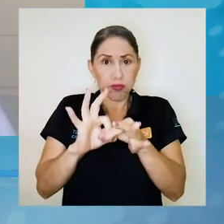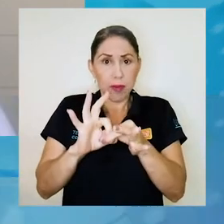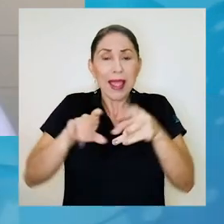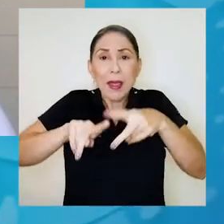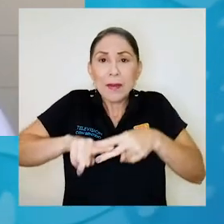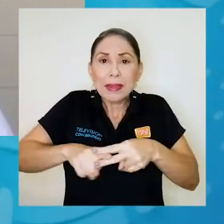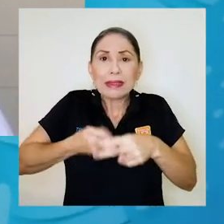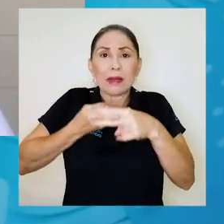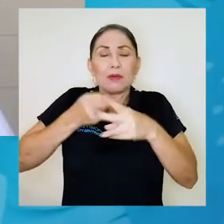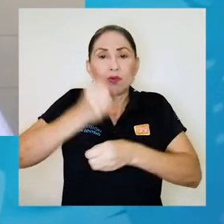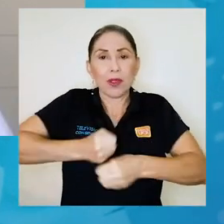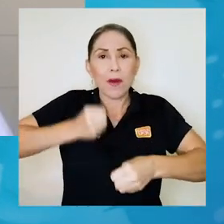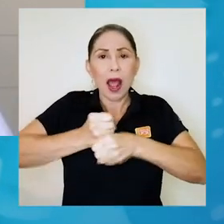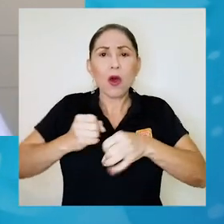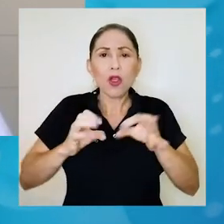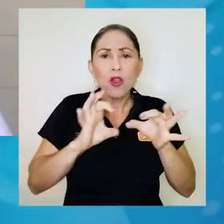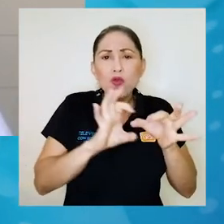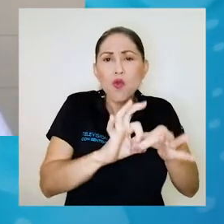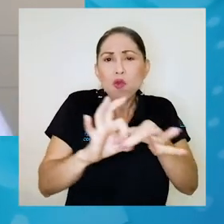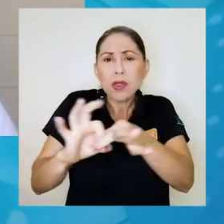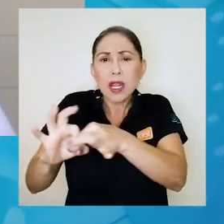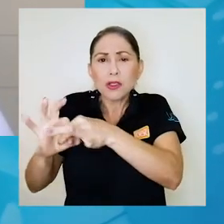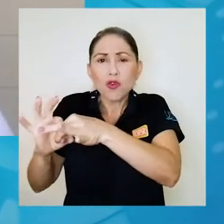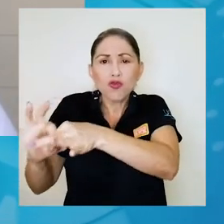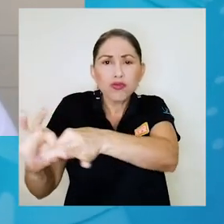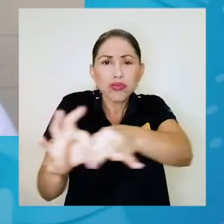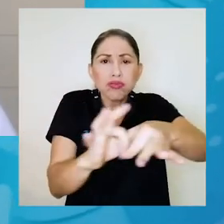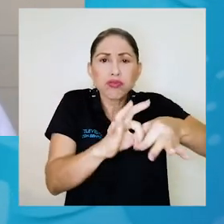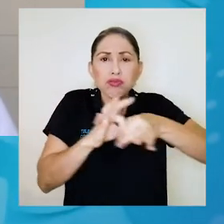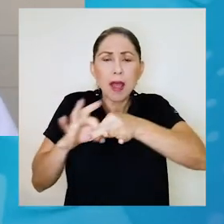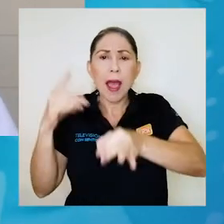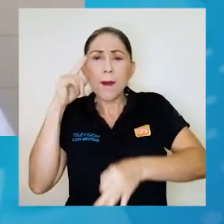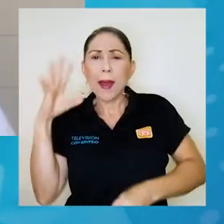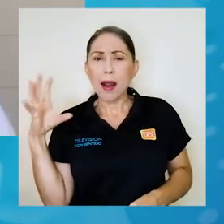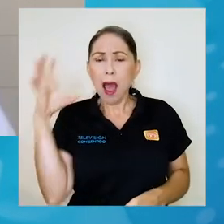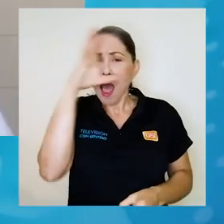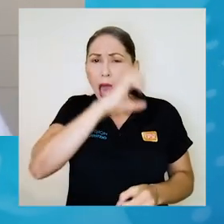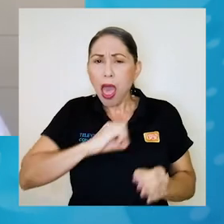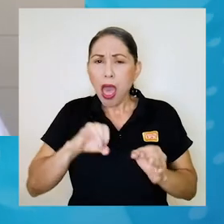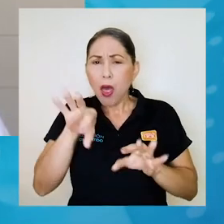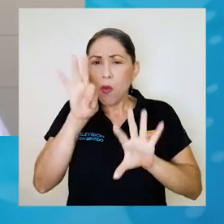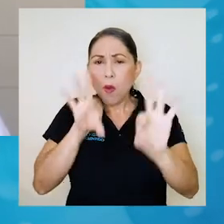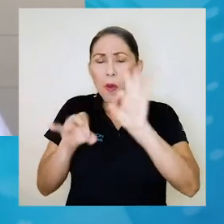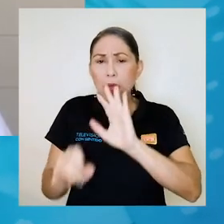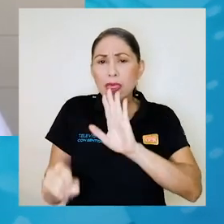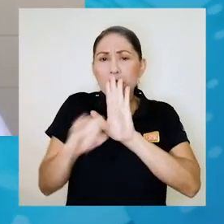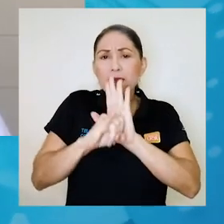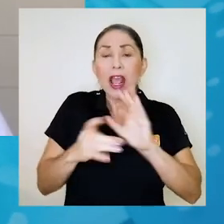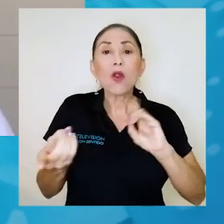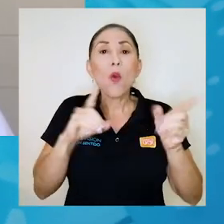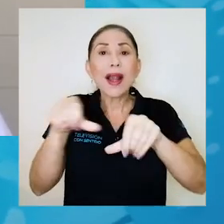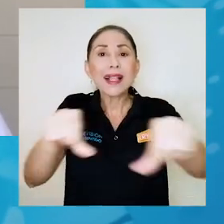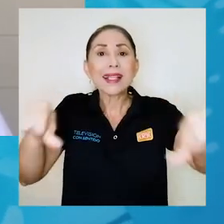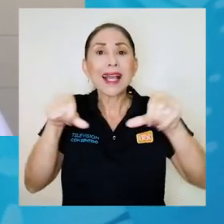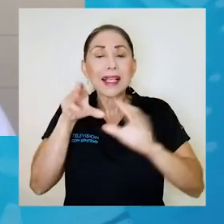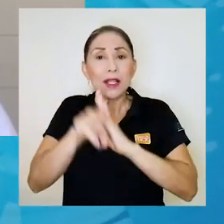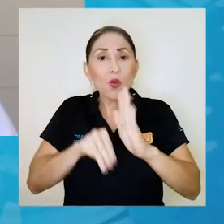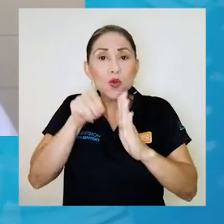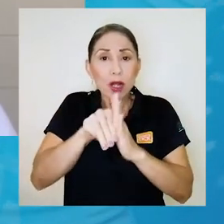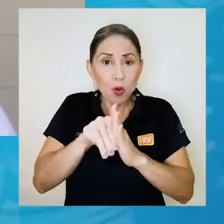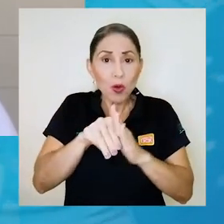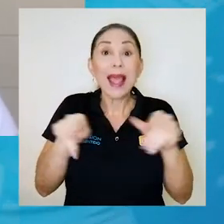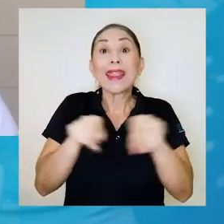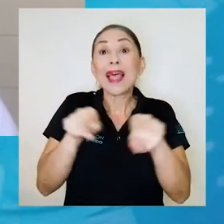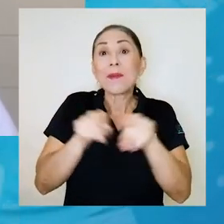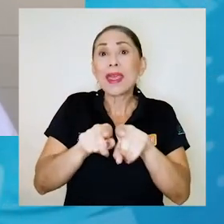trabajo de coordinación para identificar curricularmente las áreas en las que se puede aportar y también los